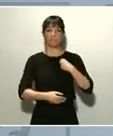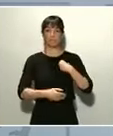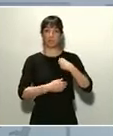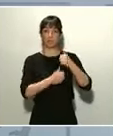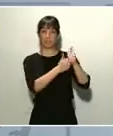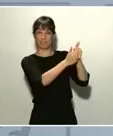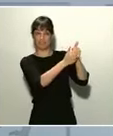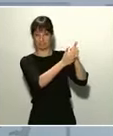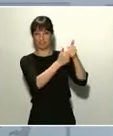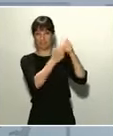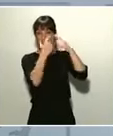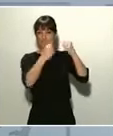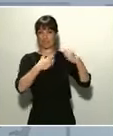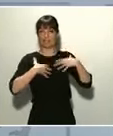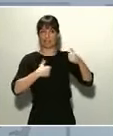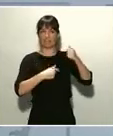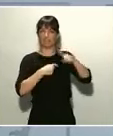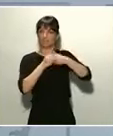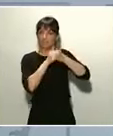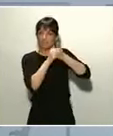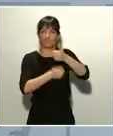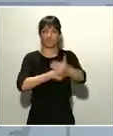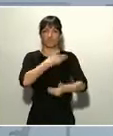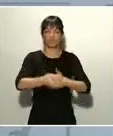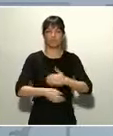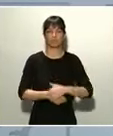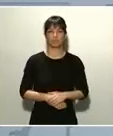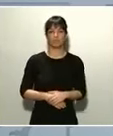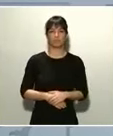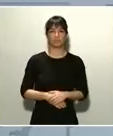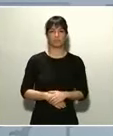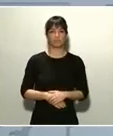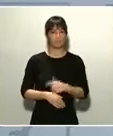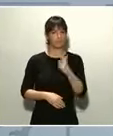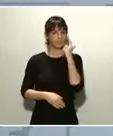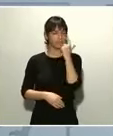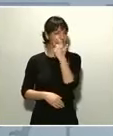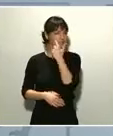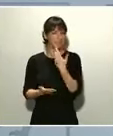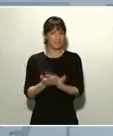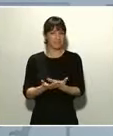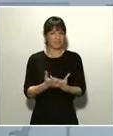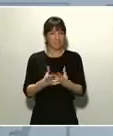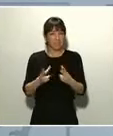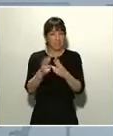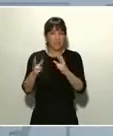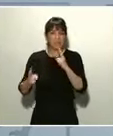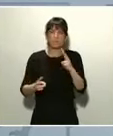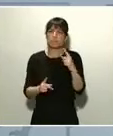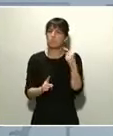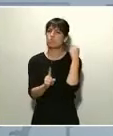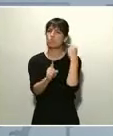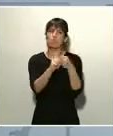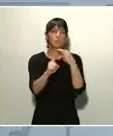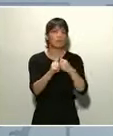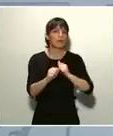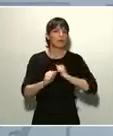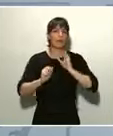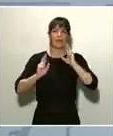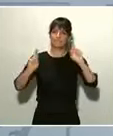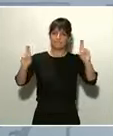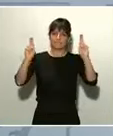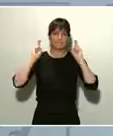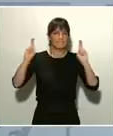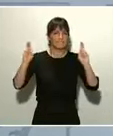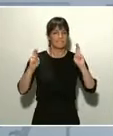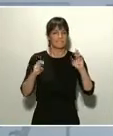sanitarias. Estamos asistiendo a una respuesta social muy positiva, muy esperanzadora. A mí me